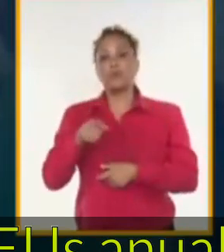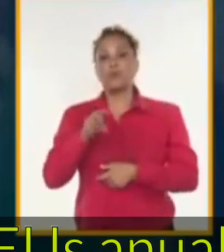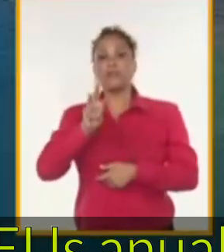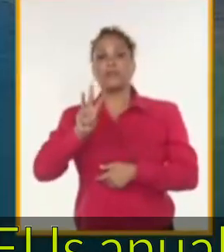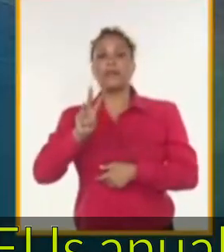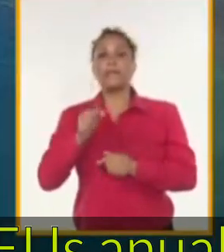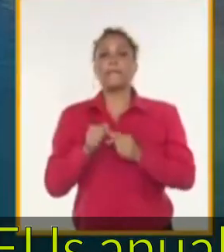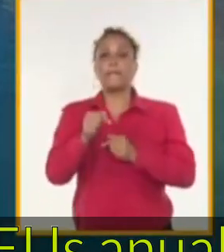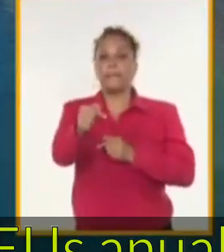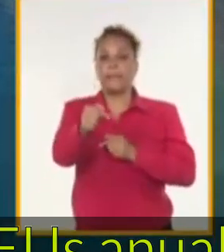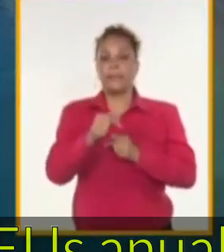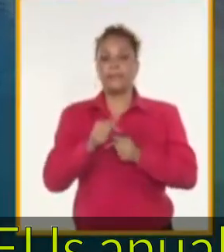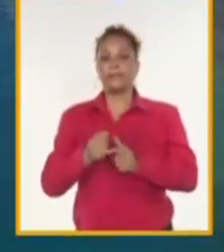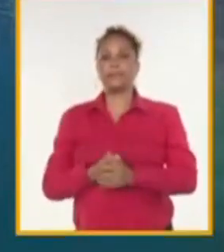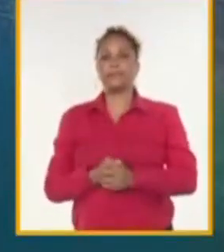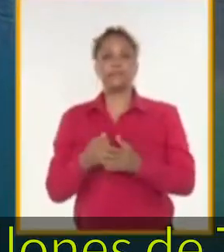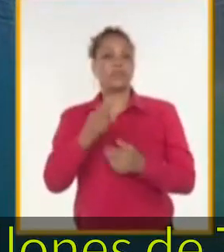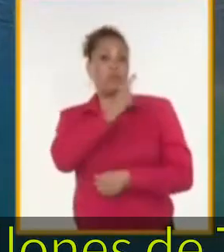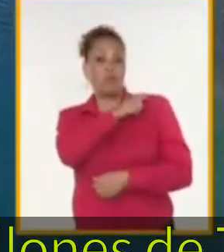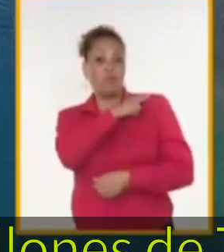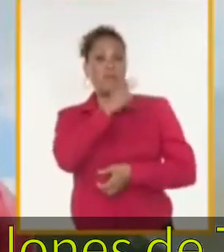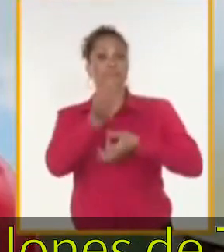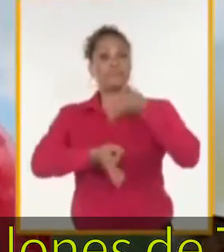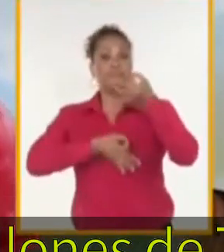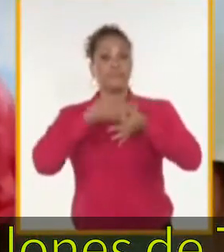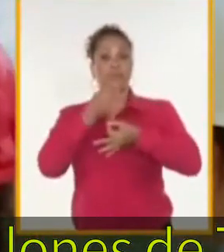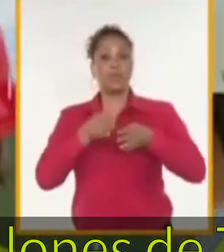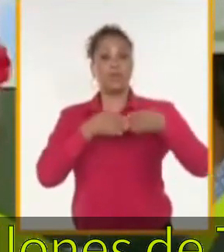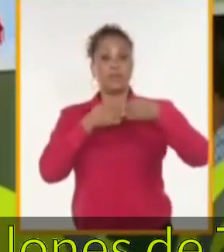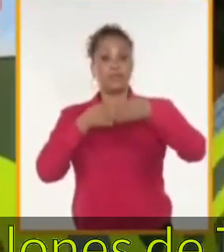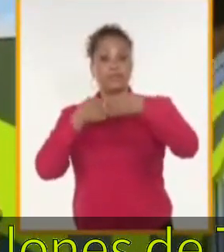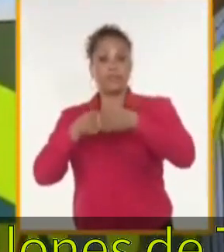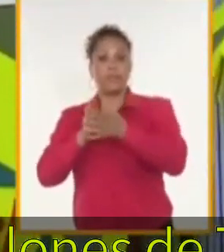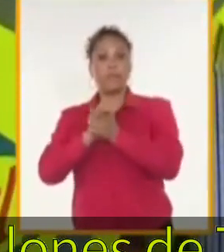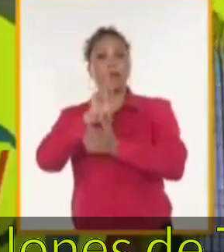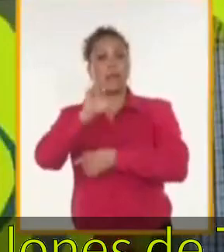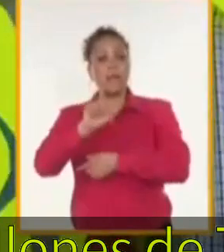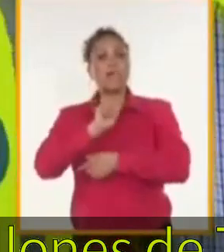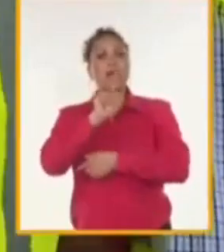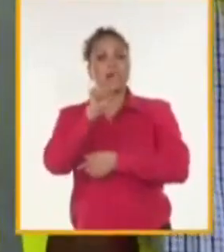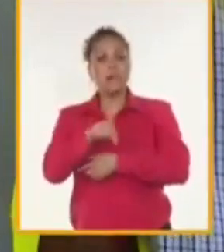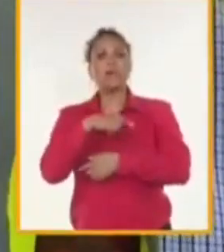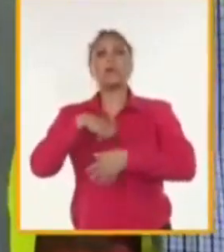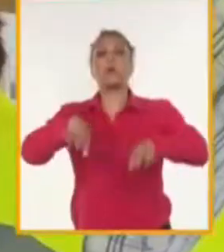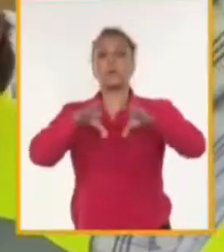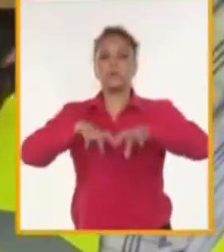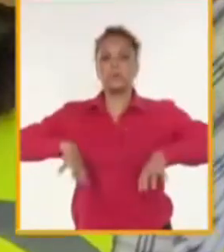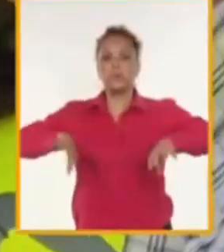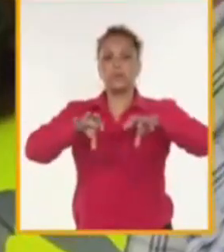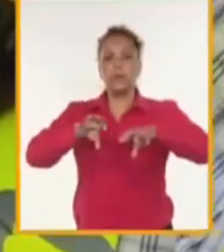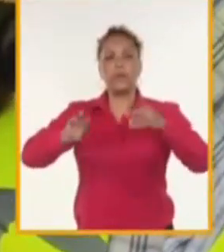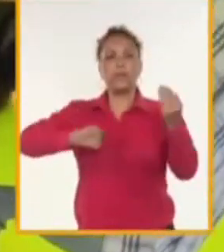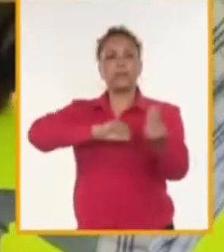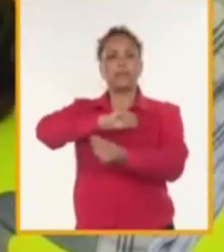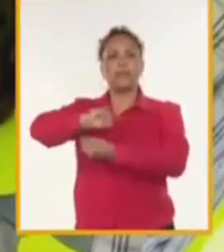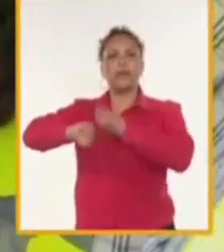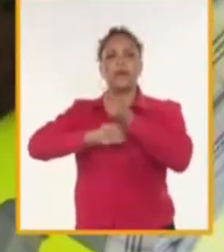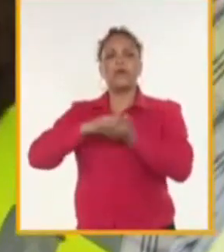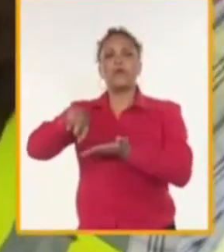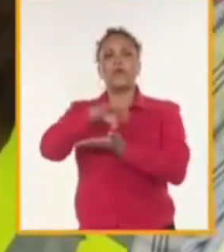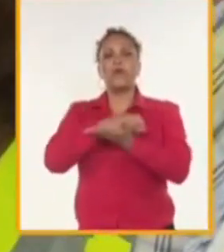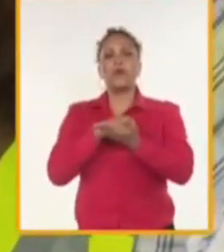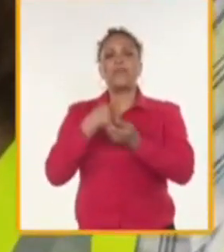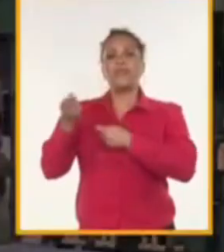Sus directivos afirman que el puerto de Mariel reúne las condiciones para convertirse en una zona de